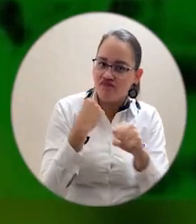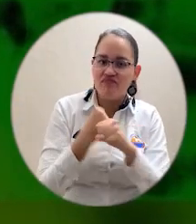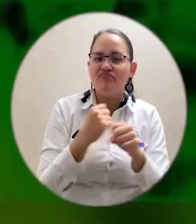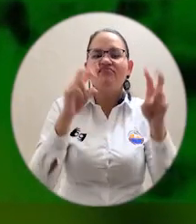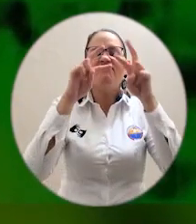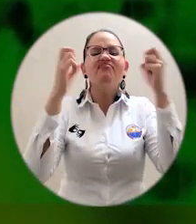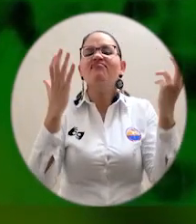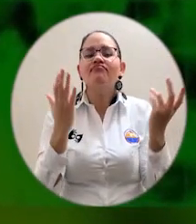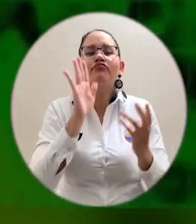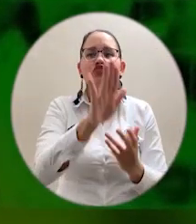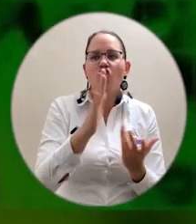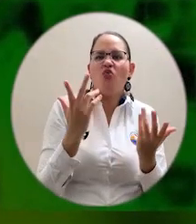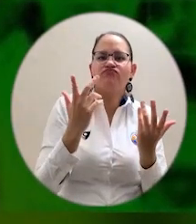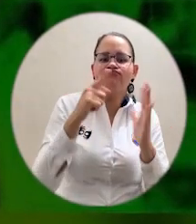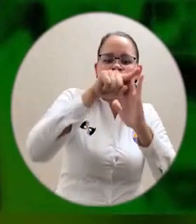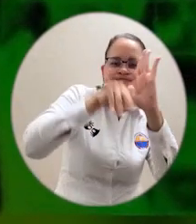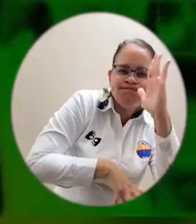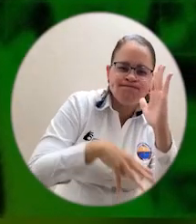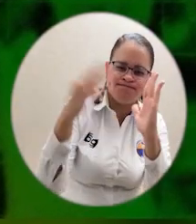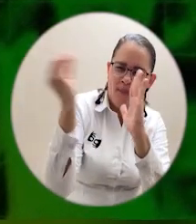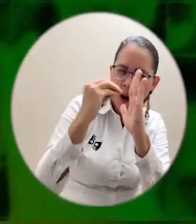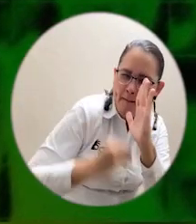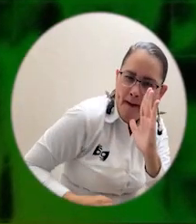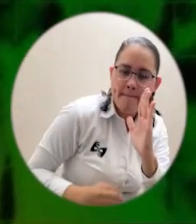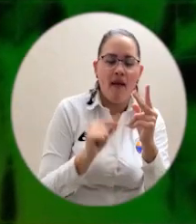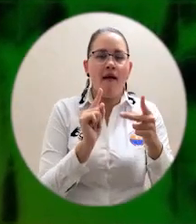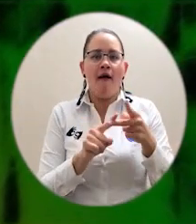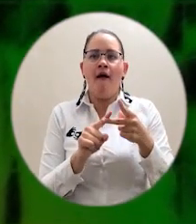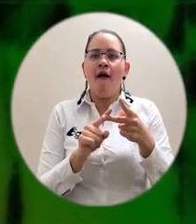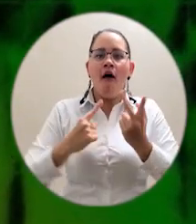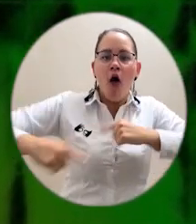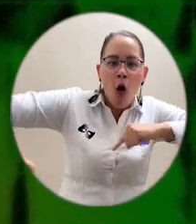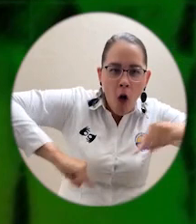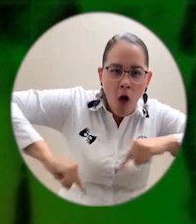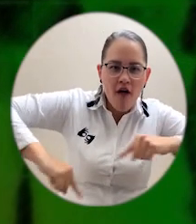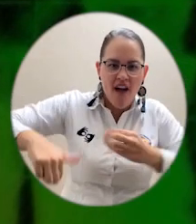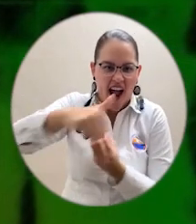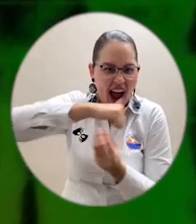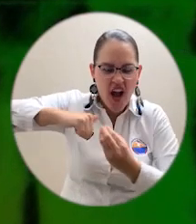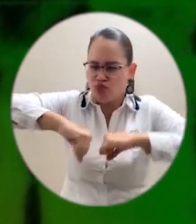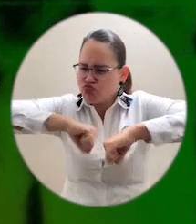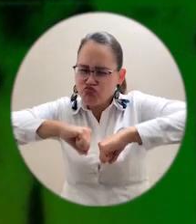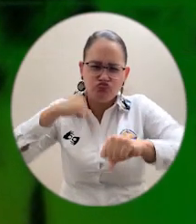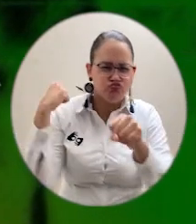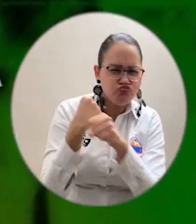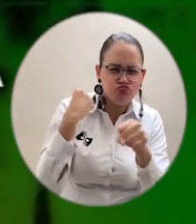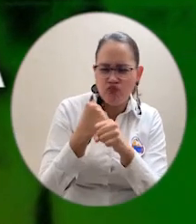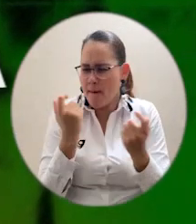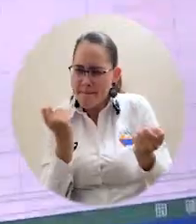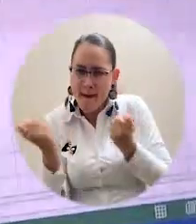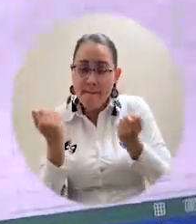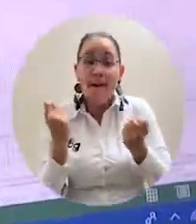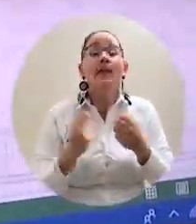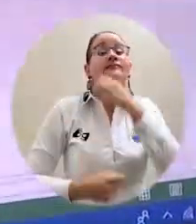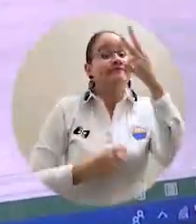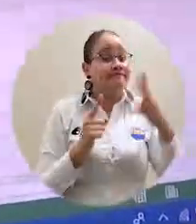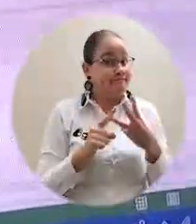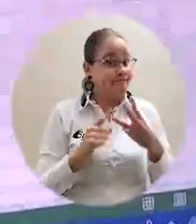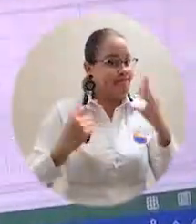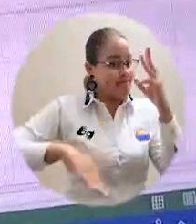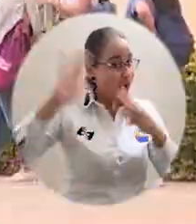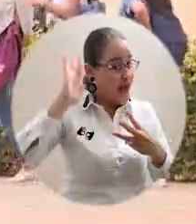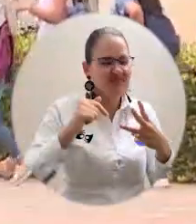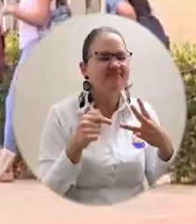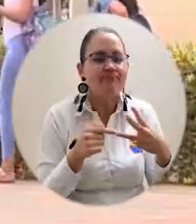Facultad se viene realizando en temas como el diseño curricular del programa, la implementación de nuestras coordinaciones de área que